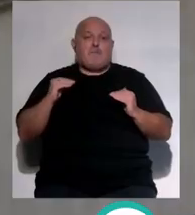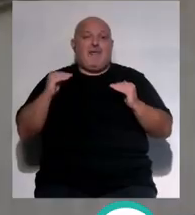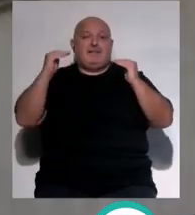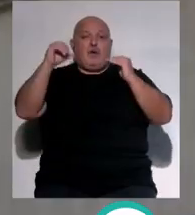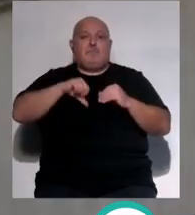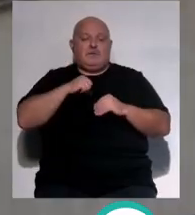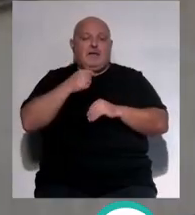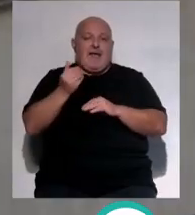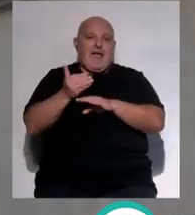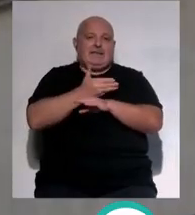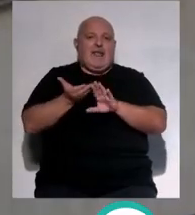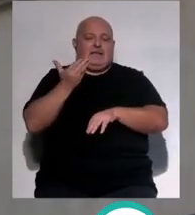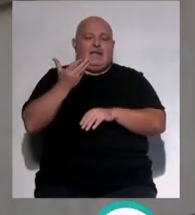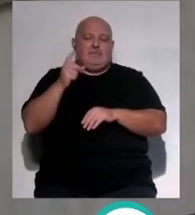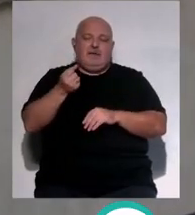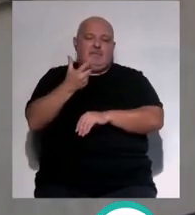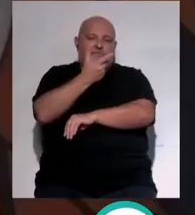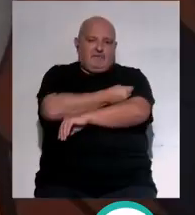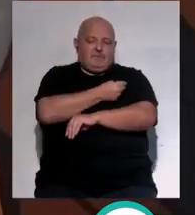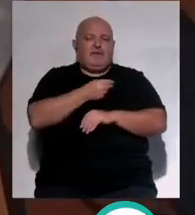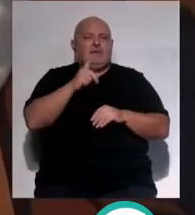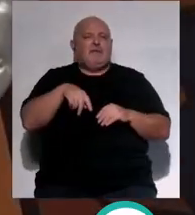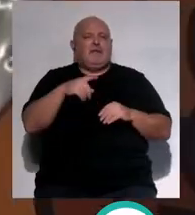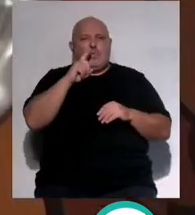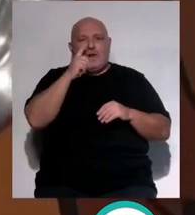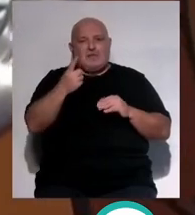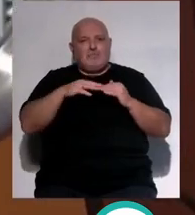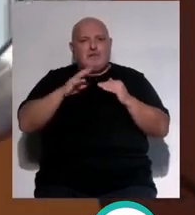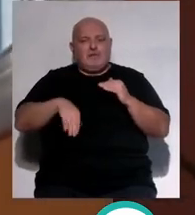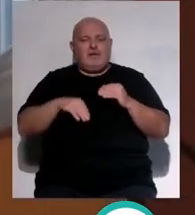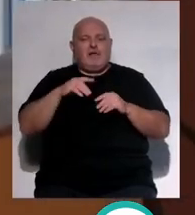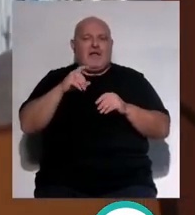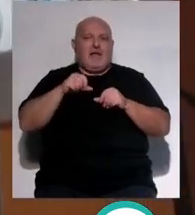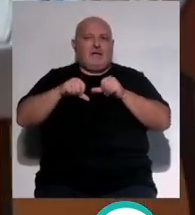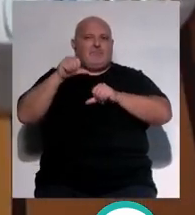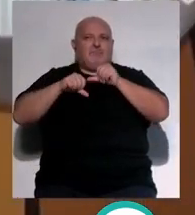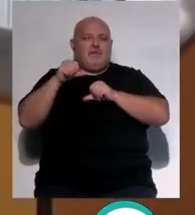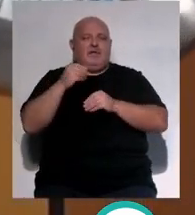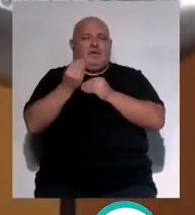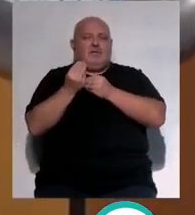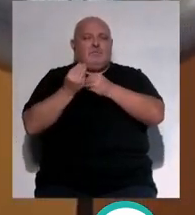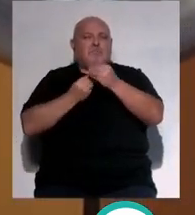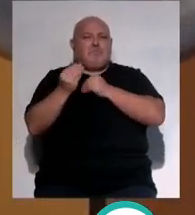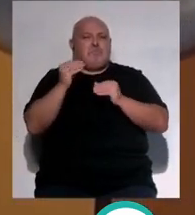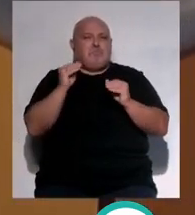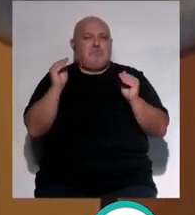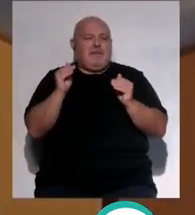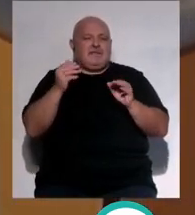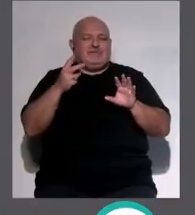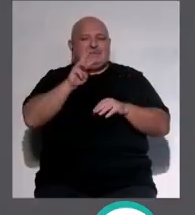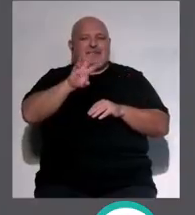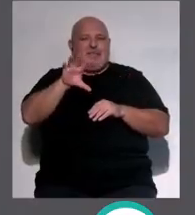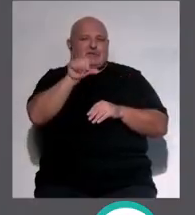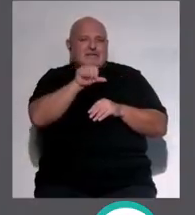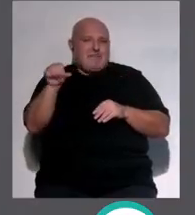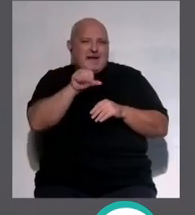de irse de alta. Además, se administrará a menores de un año con antecedentes de prematuridad de menos de 35 semanas,